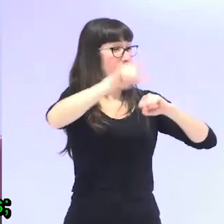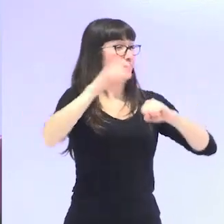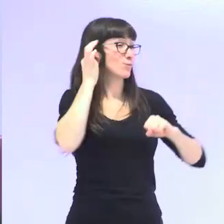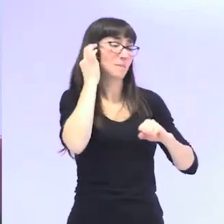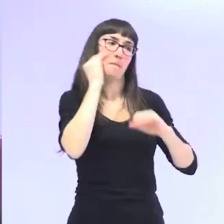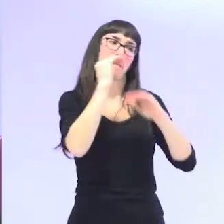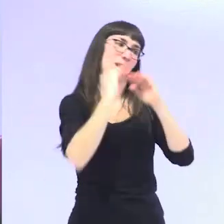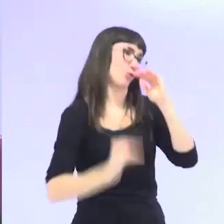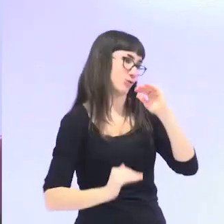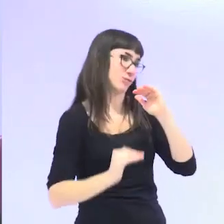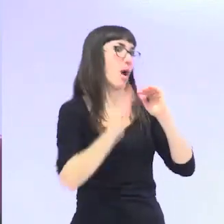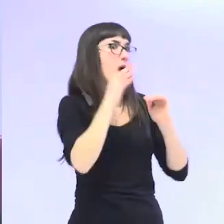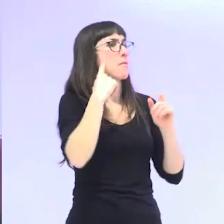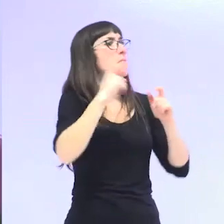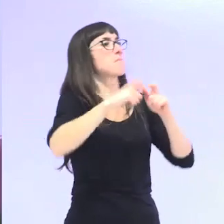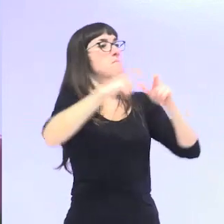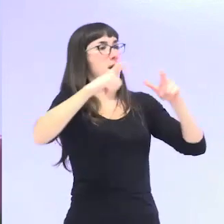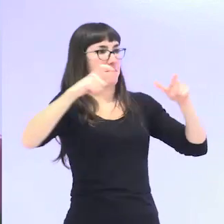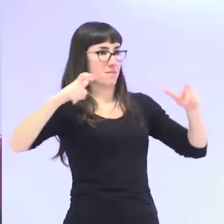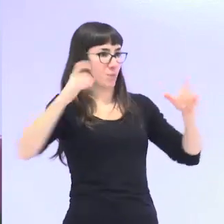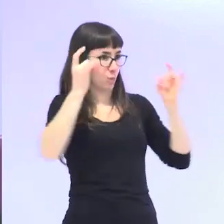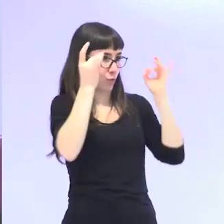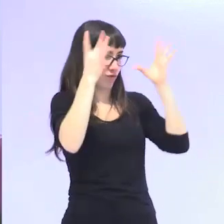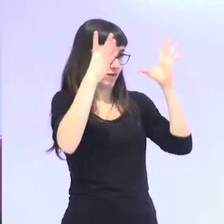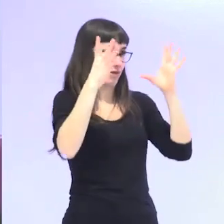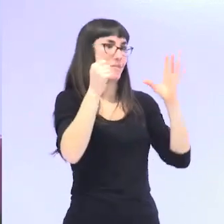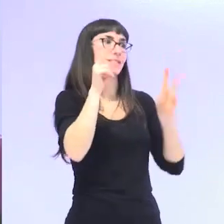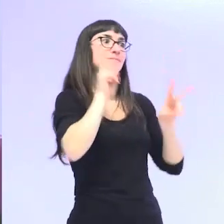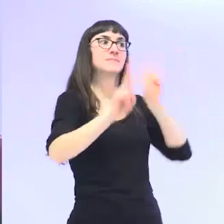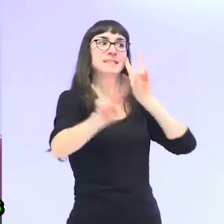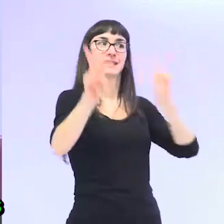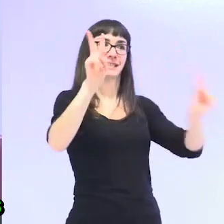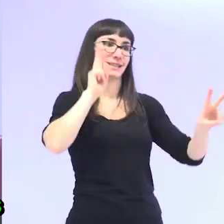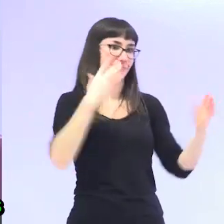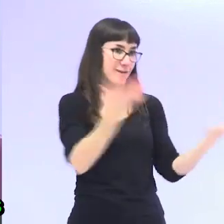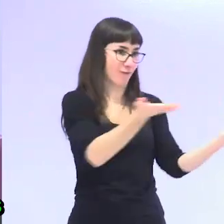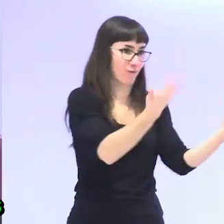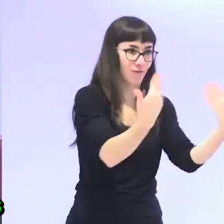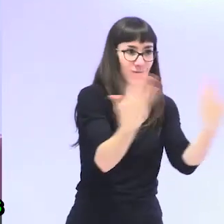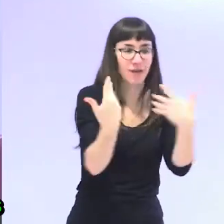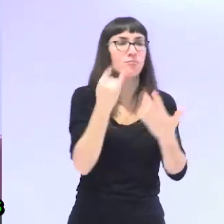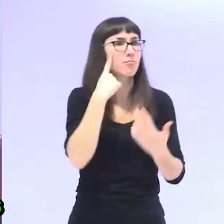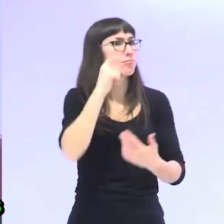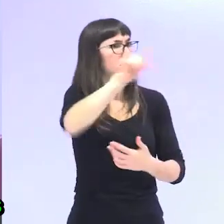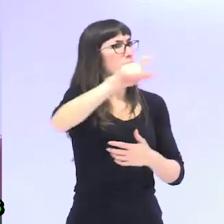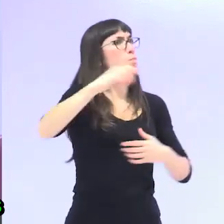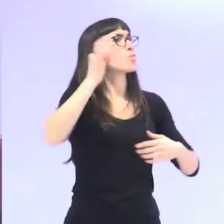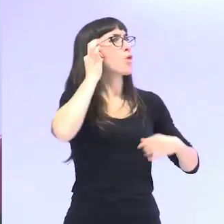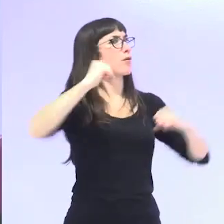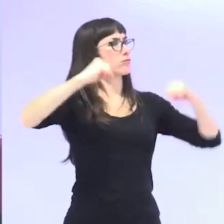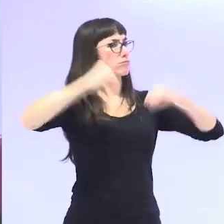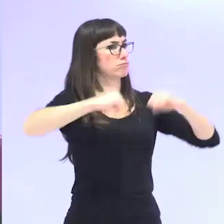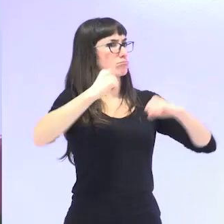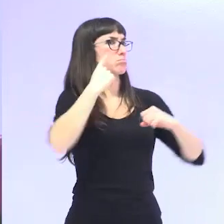colectivos, pero cada vez están más y cada vez que hay visibilizar más que cada vez hay más mujeres mayores referentes en lo que es el